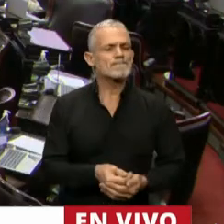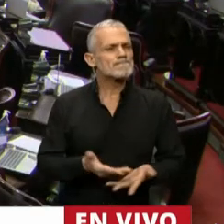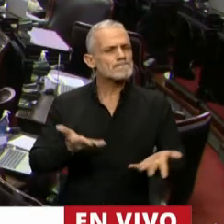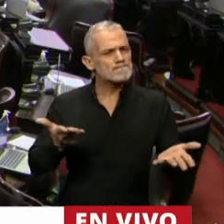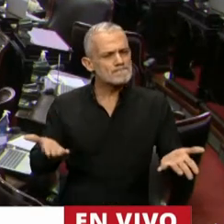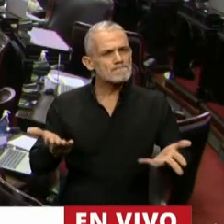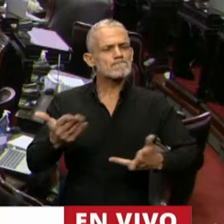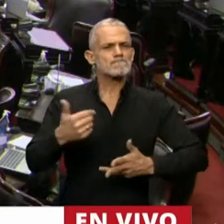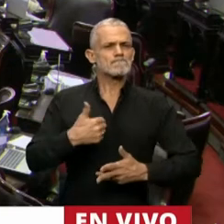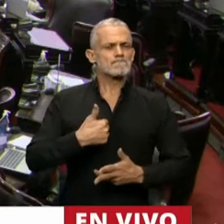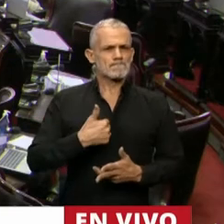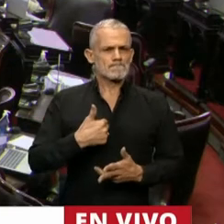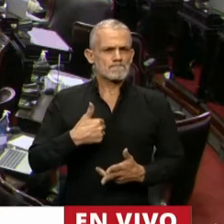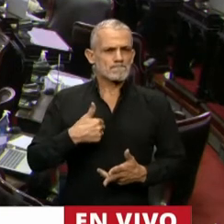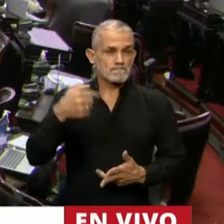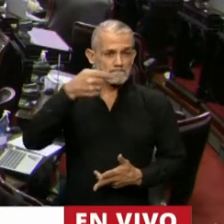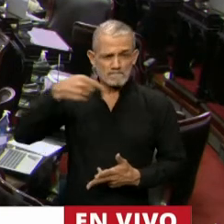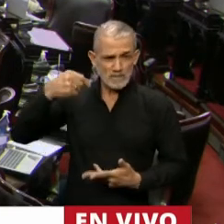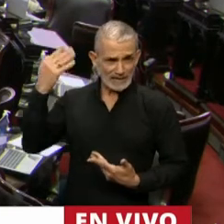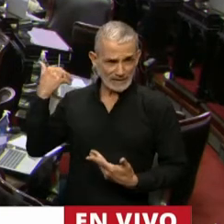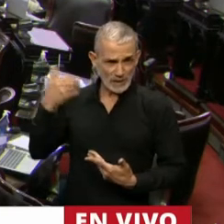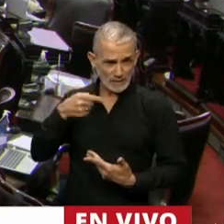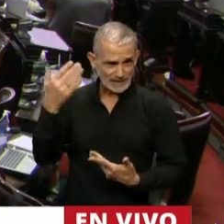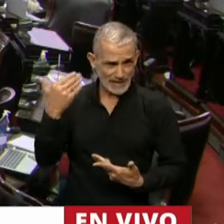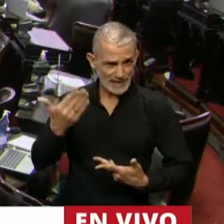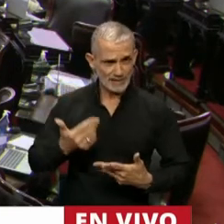Mire, la semana pasada,